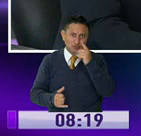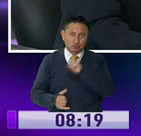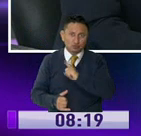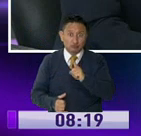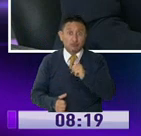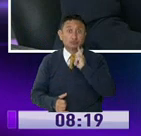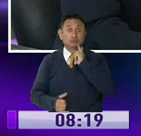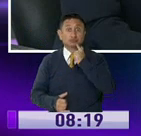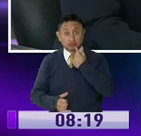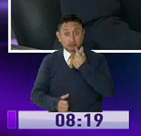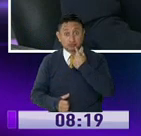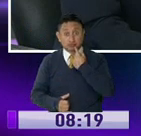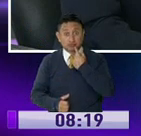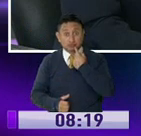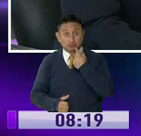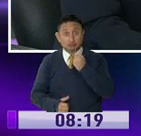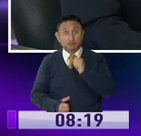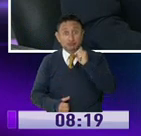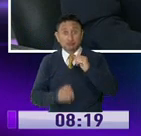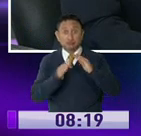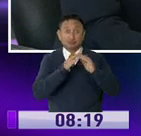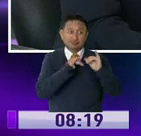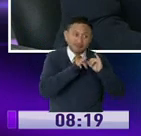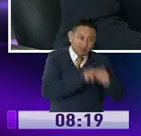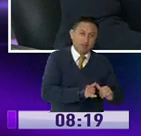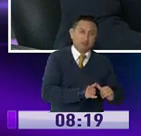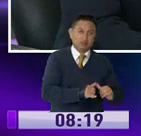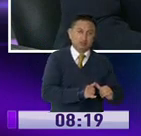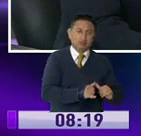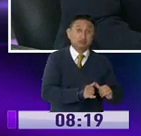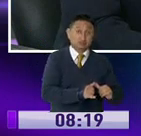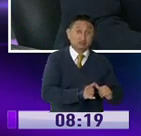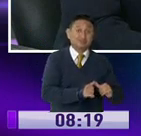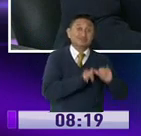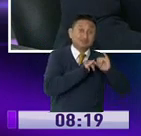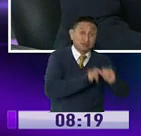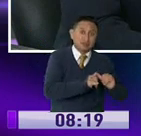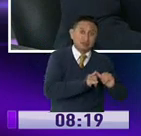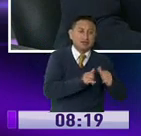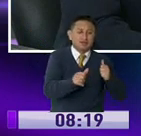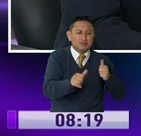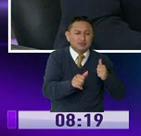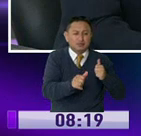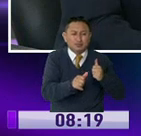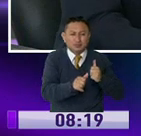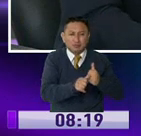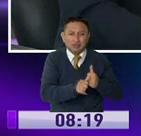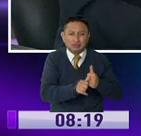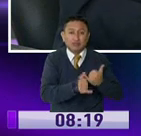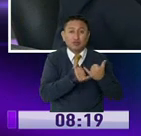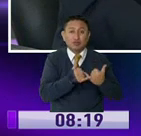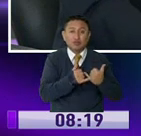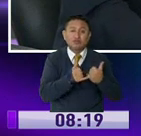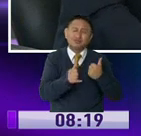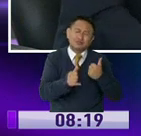muy en serio. Si debemos quedarnos en casa, hay que hacerlo. Ya falta poco, realmente, es lo que nosotros decimos. Sé que el encierro es